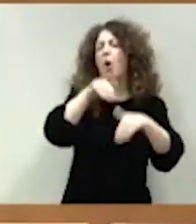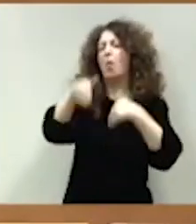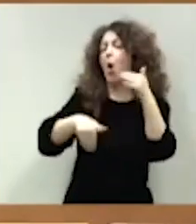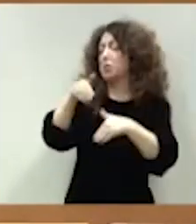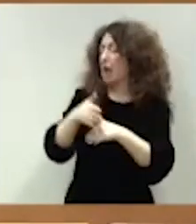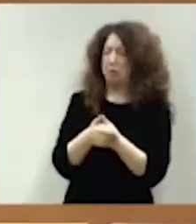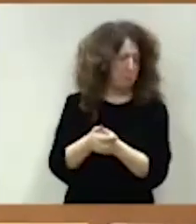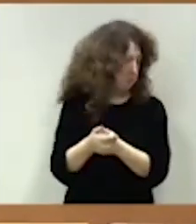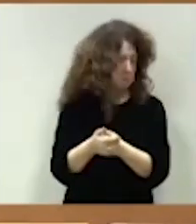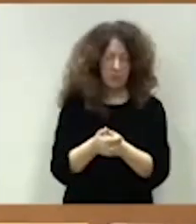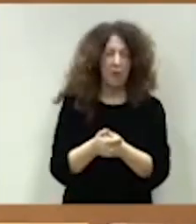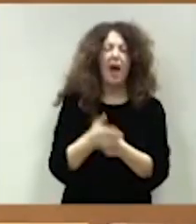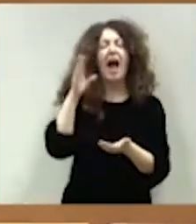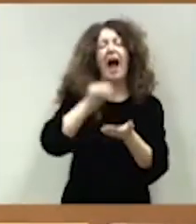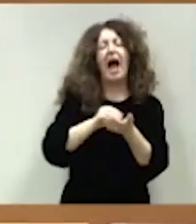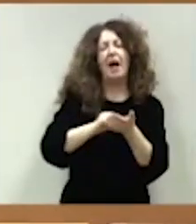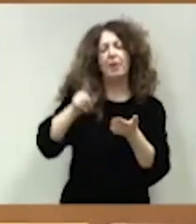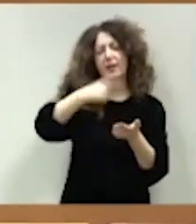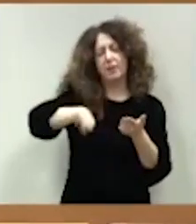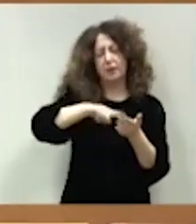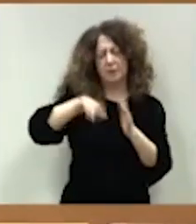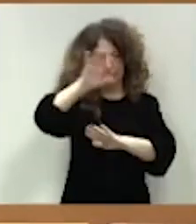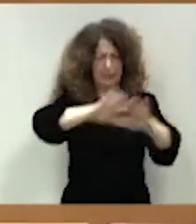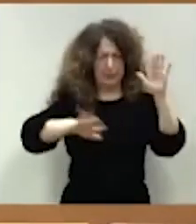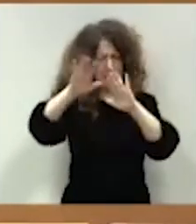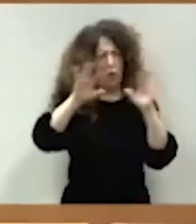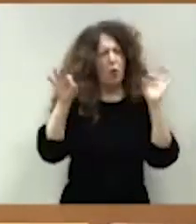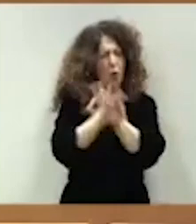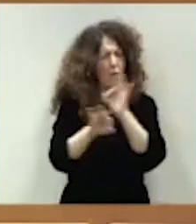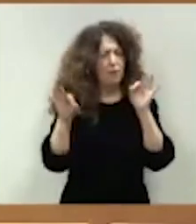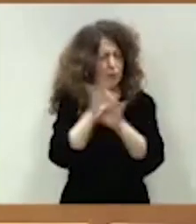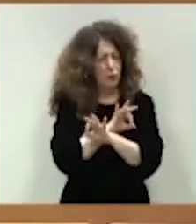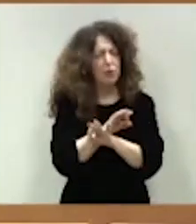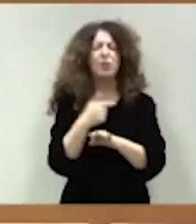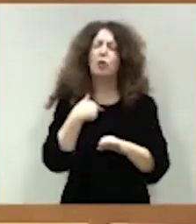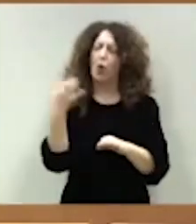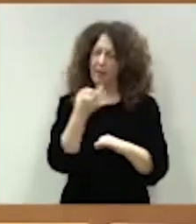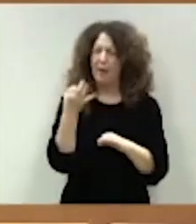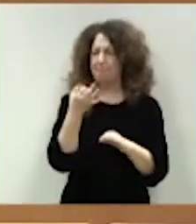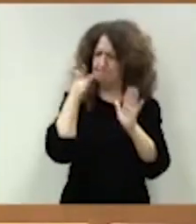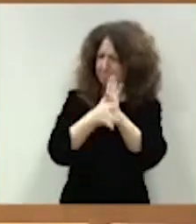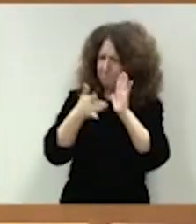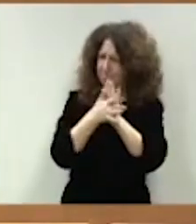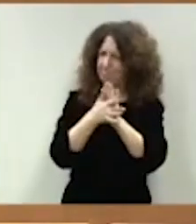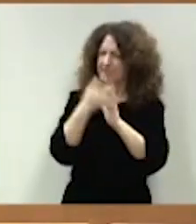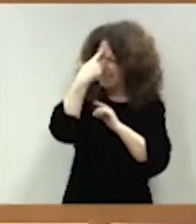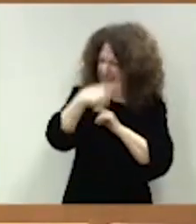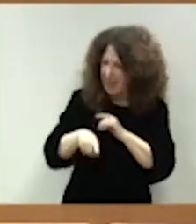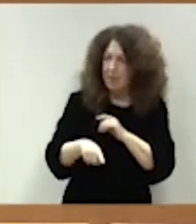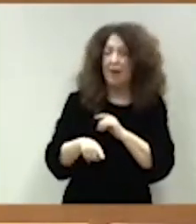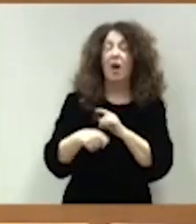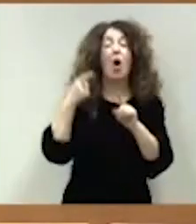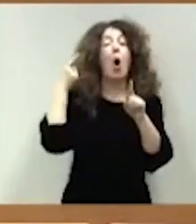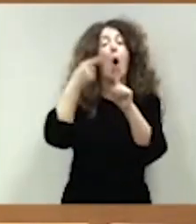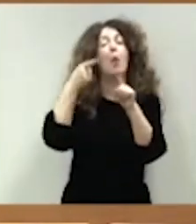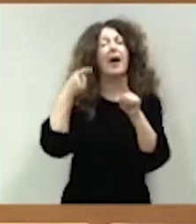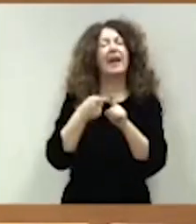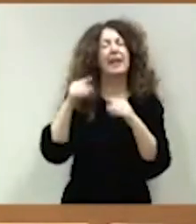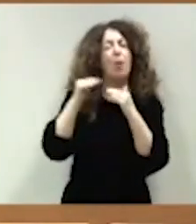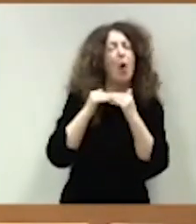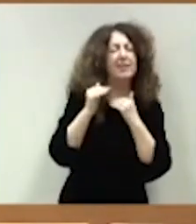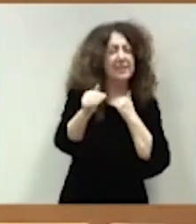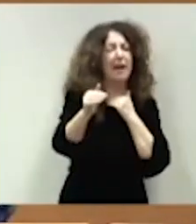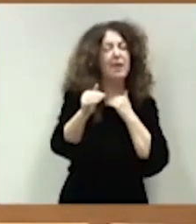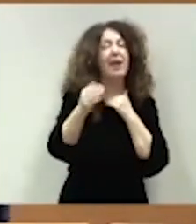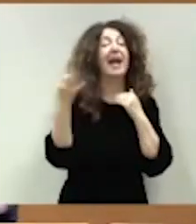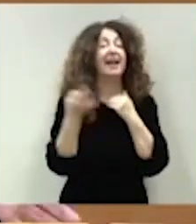saben ustedes que se confunde esta cuestión y yo creo que es importante que sepamos que son los objetivos de estabilidad, en esta